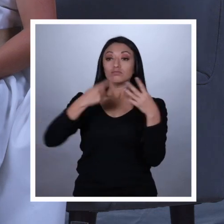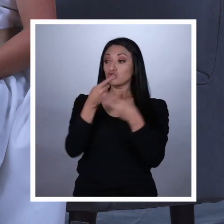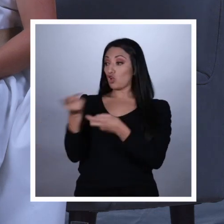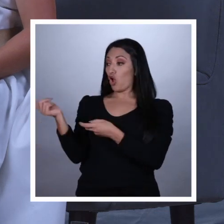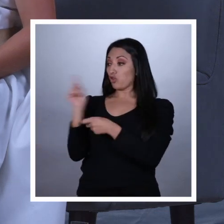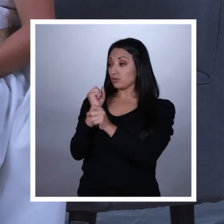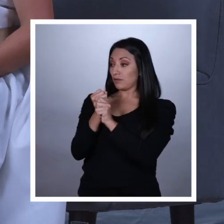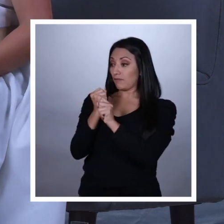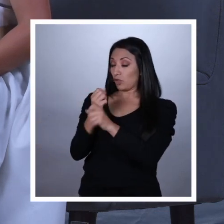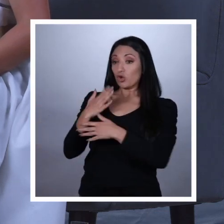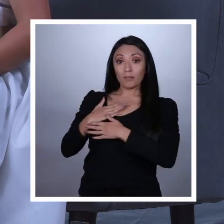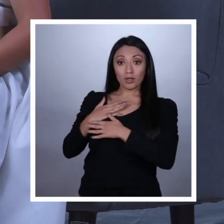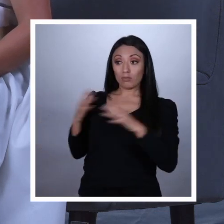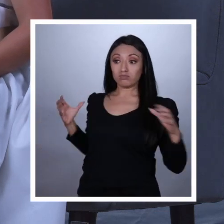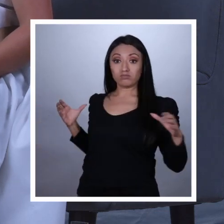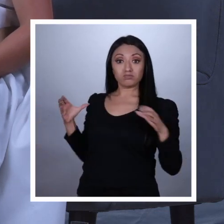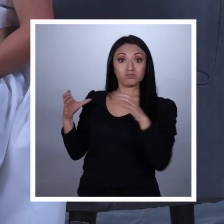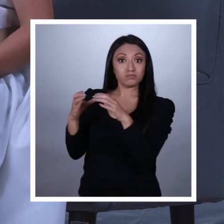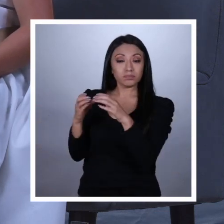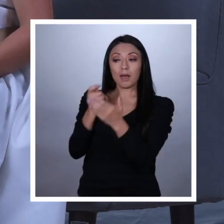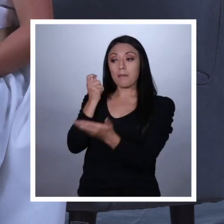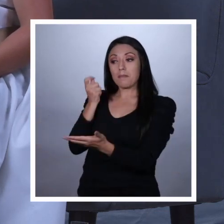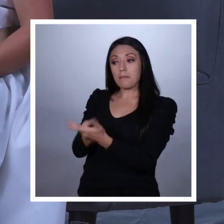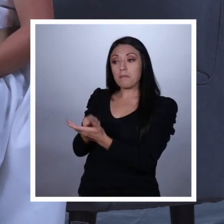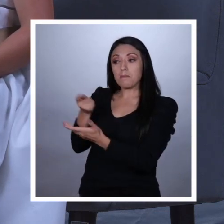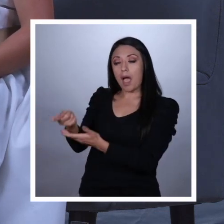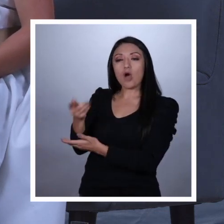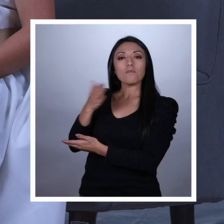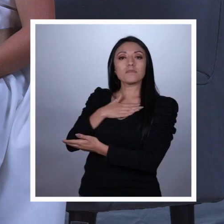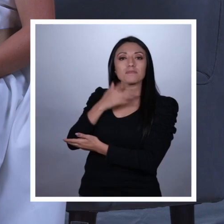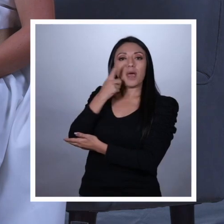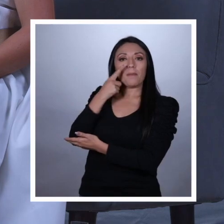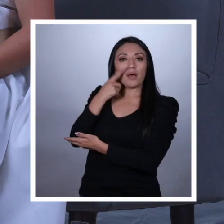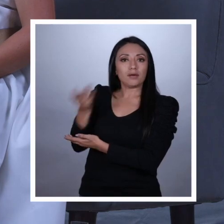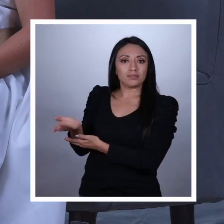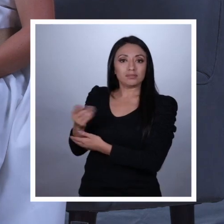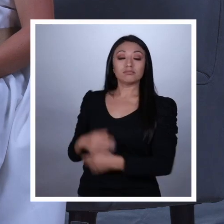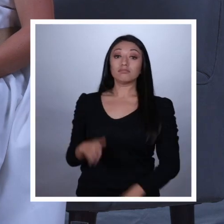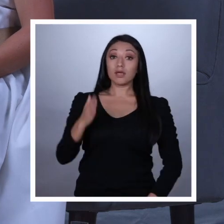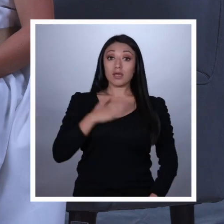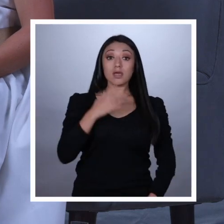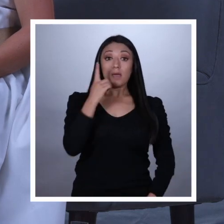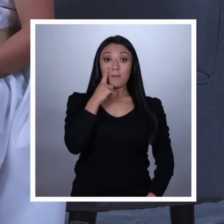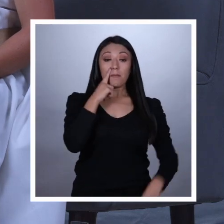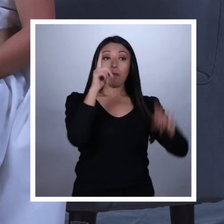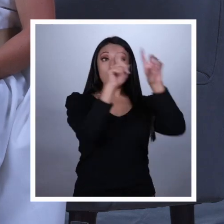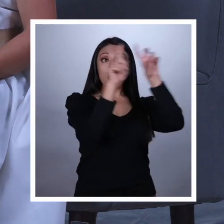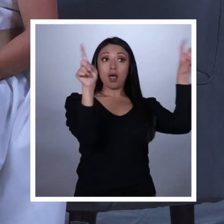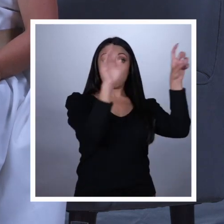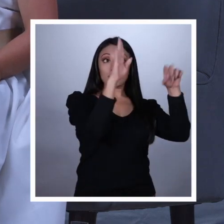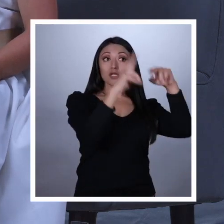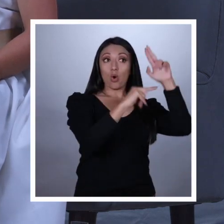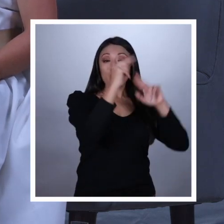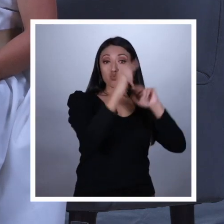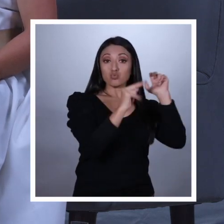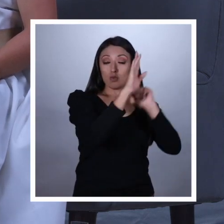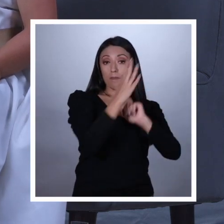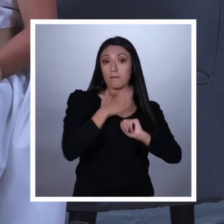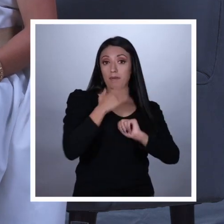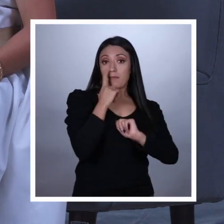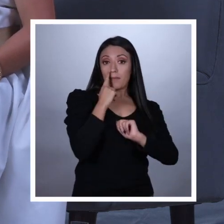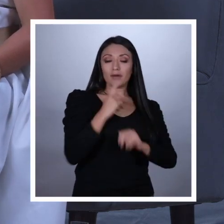todos los que trabajan conmigo, todo esto fue financiado por mi papá, quien aparte tiene su empresa de construcción.